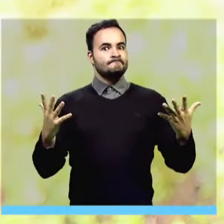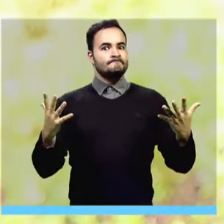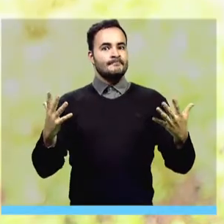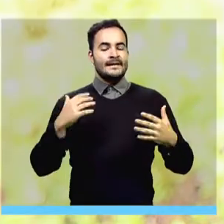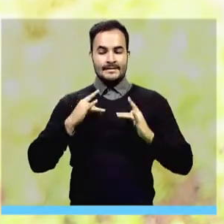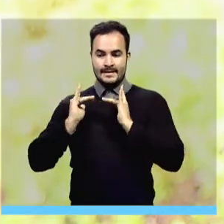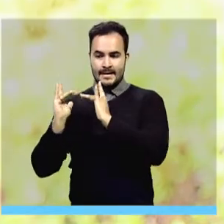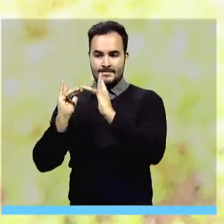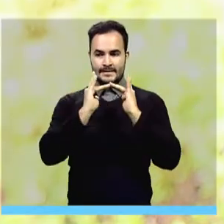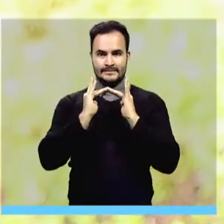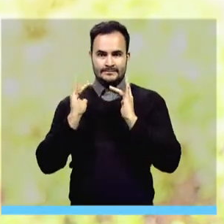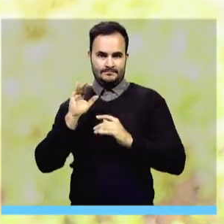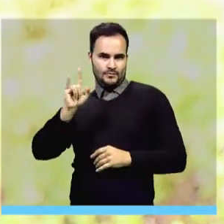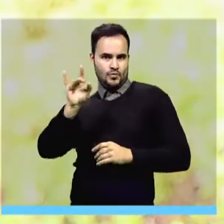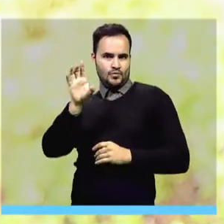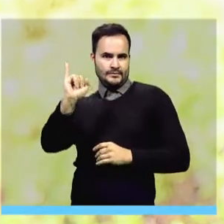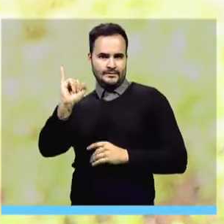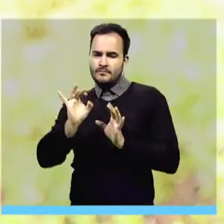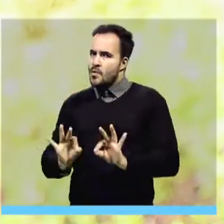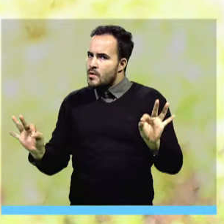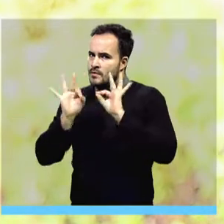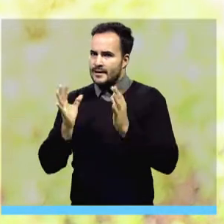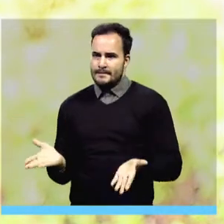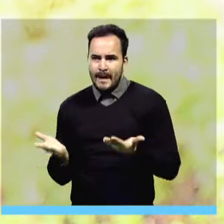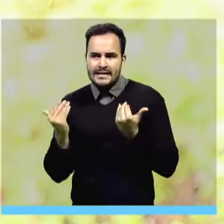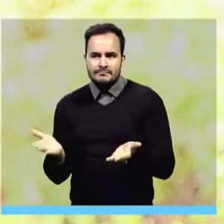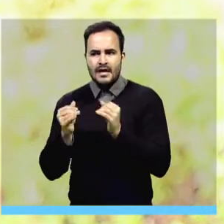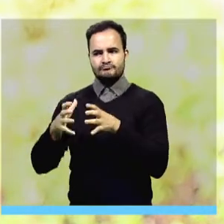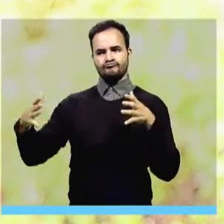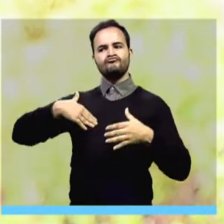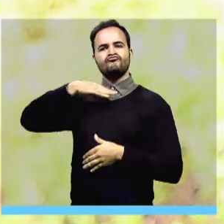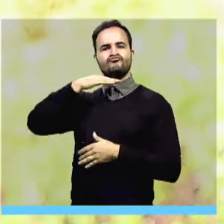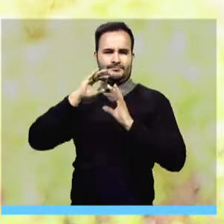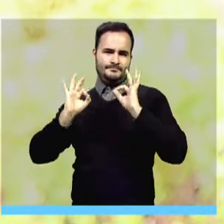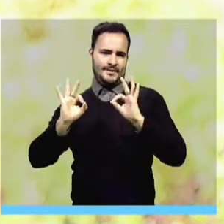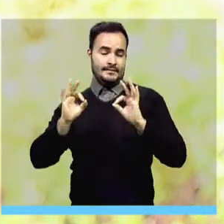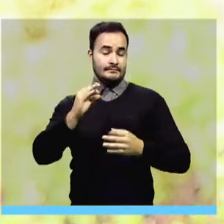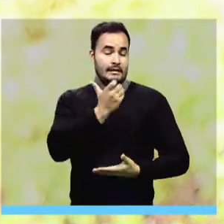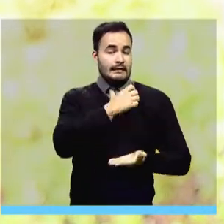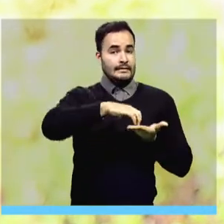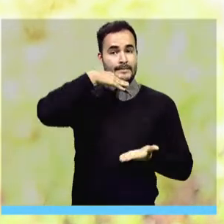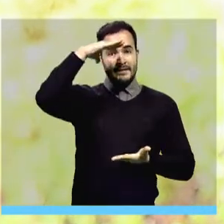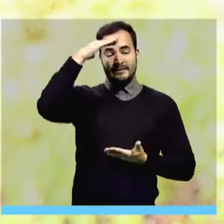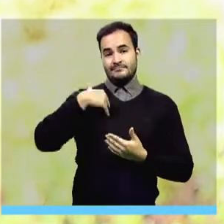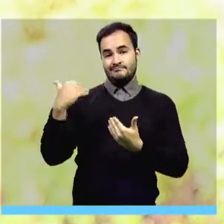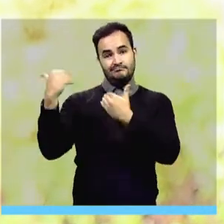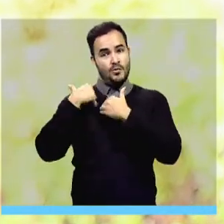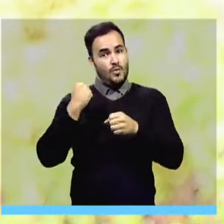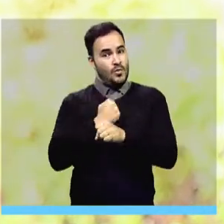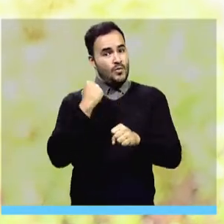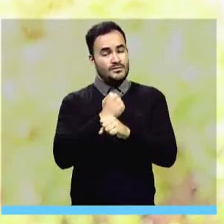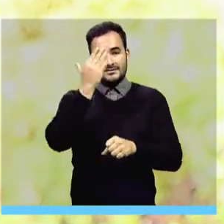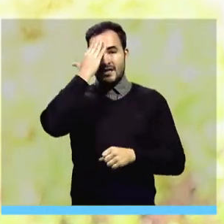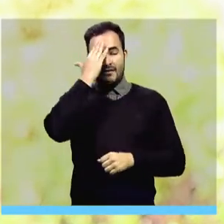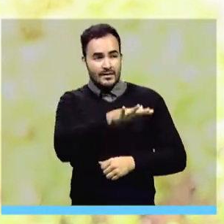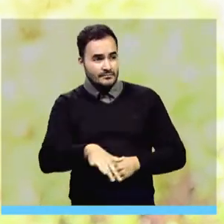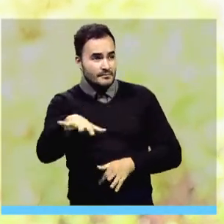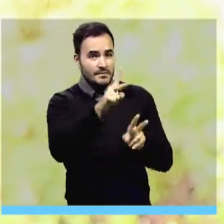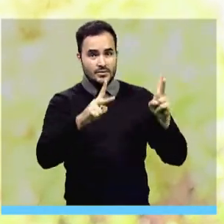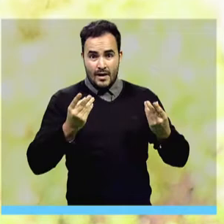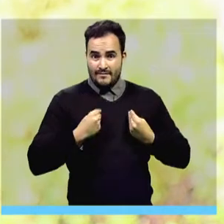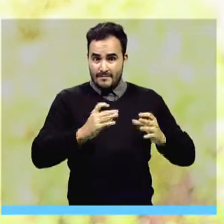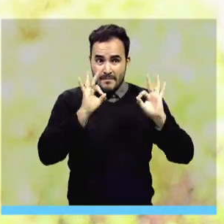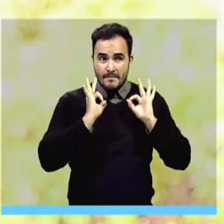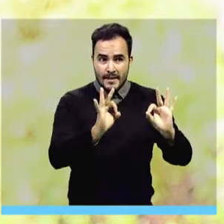Seguir creciendo en Camas UCI es una de las estrategias clave y el reto más importante de la Alcaldía de Medellín para proteger la vida